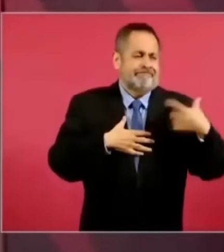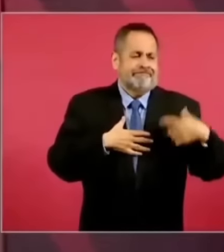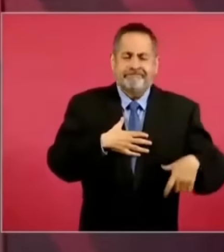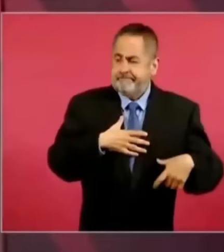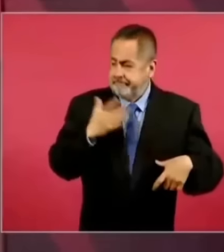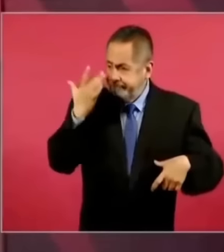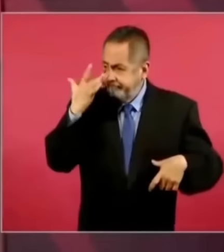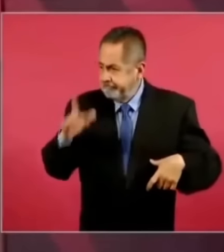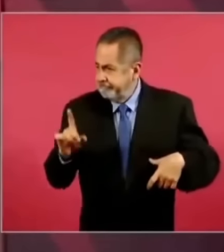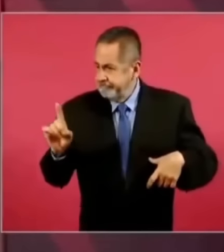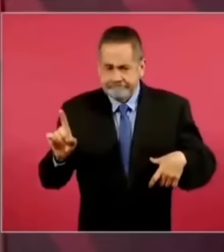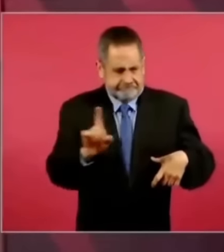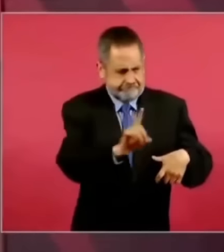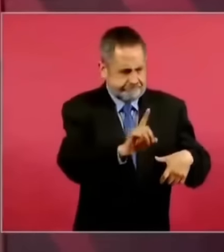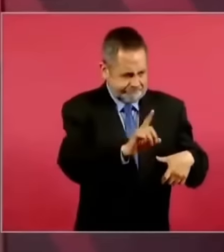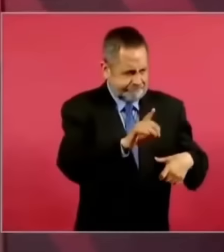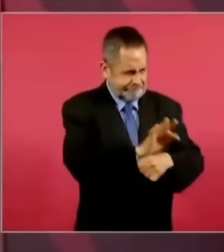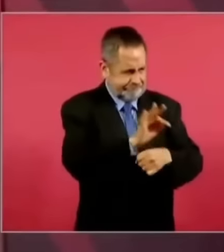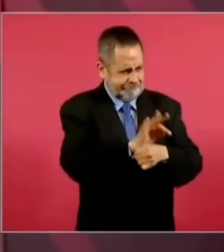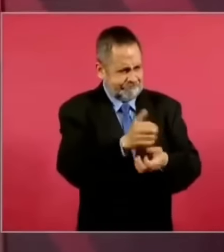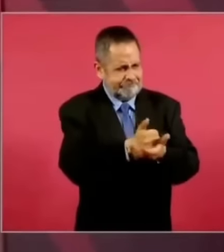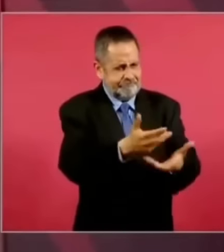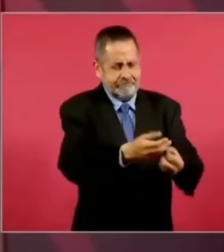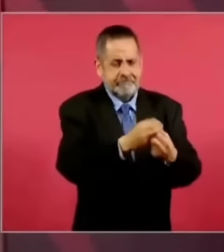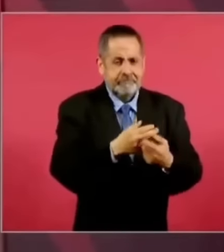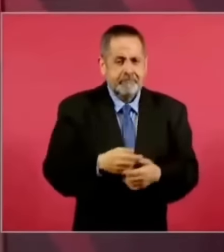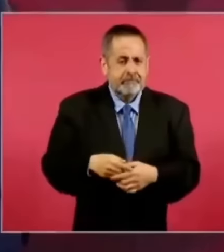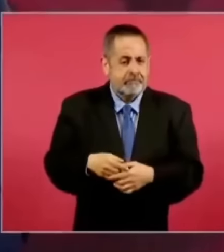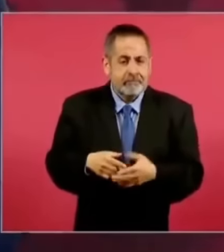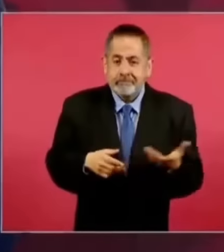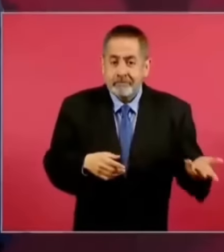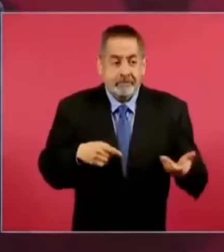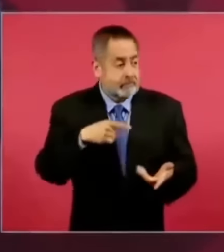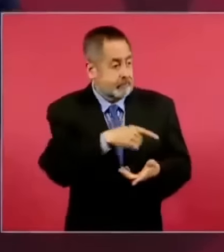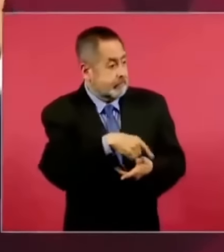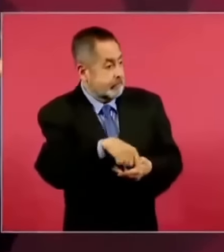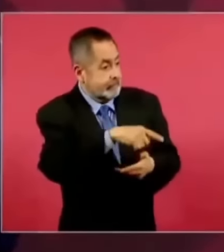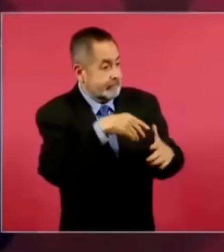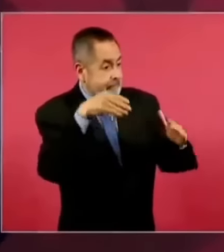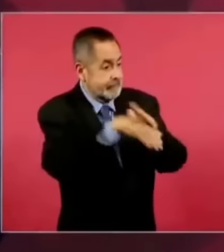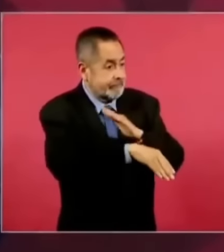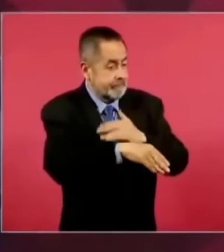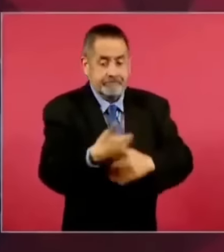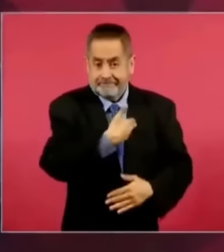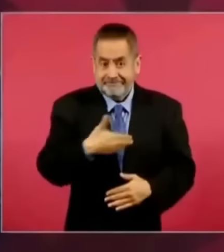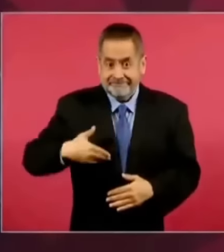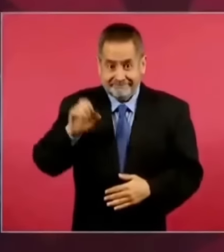El pueblo de la nación, si los rescató en una crisis,